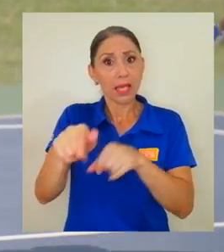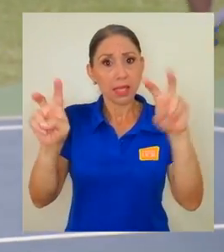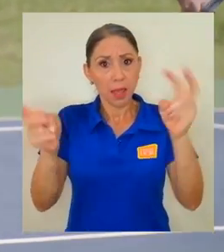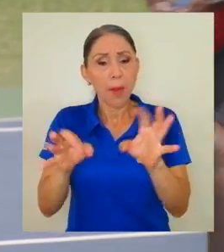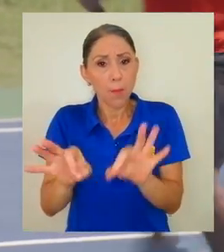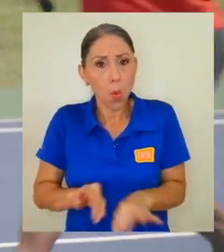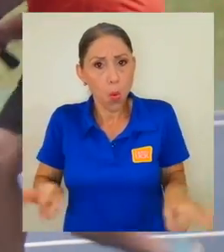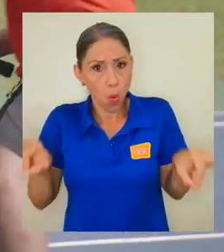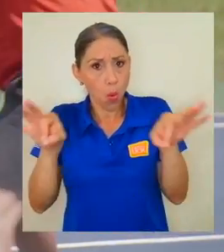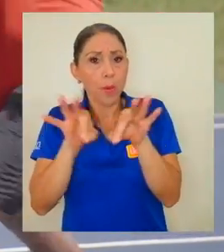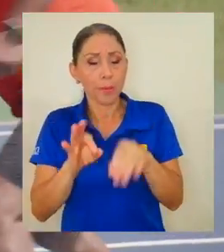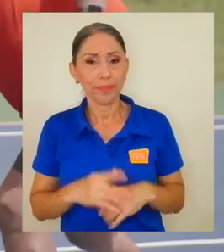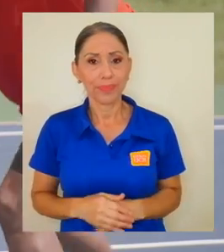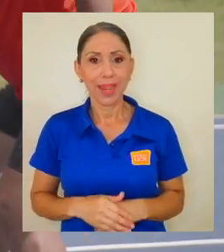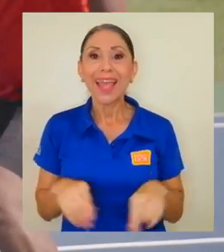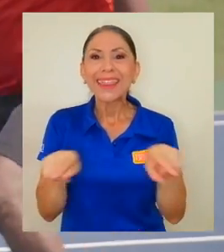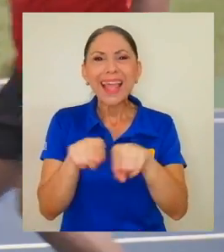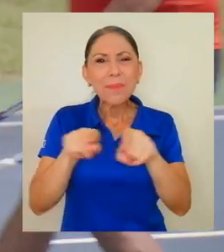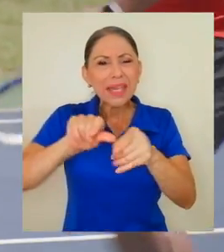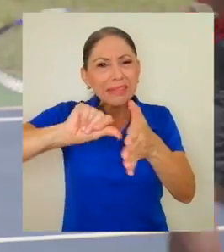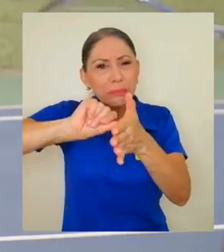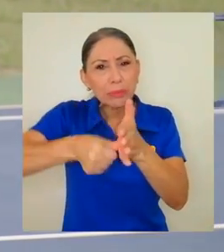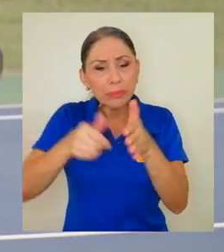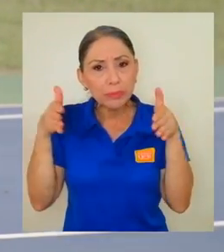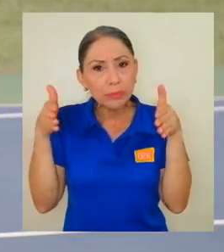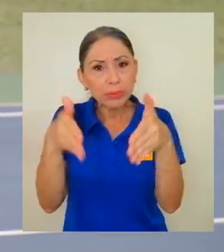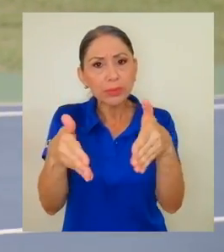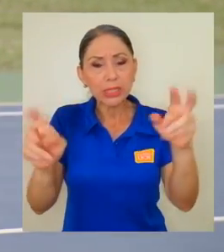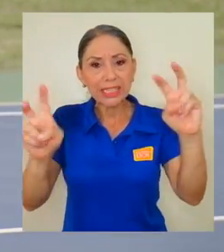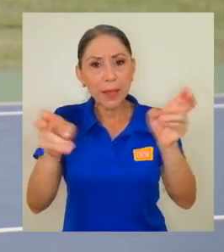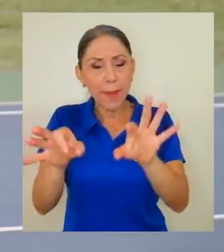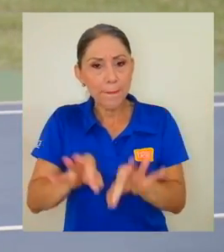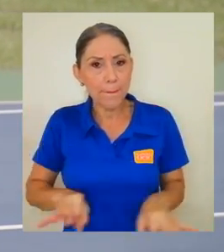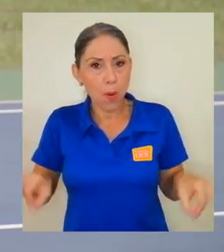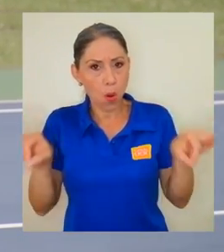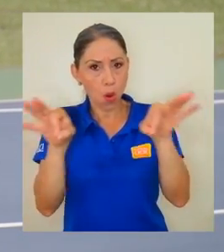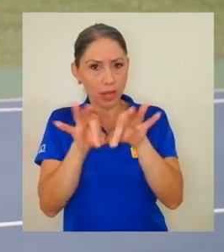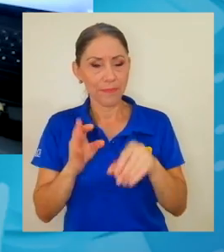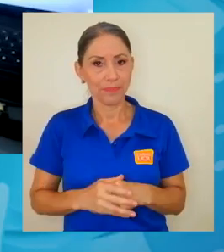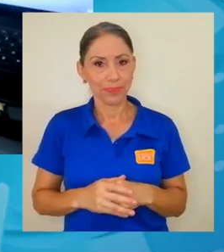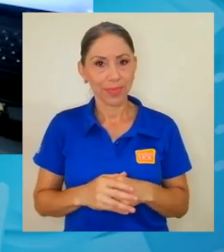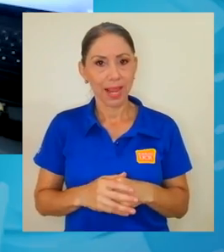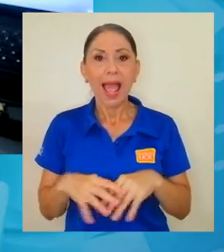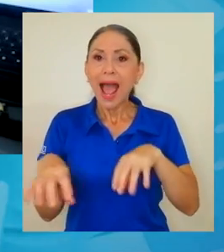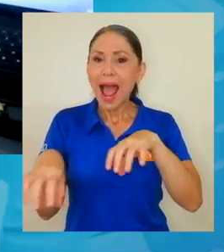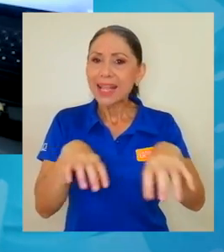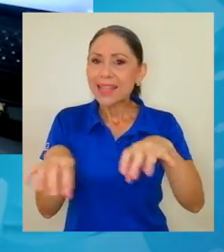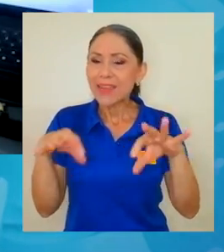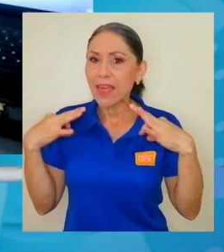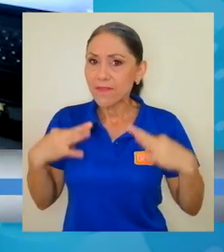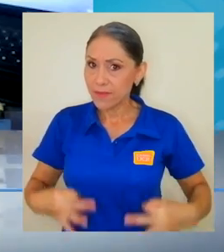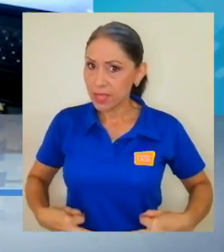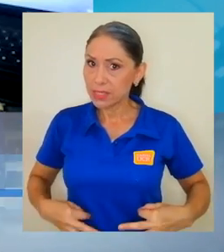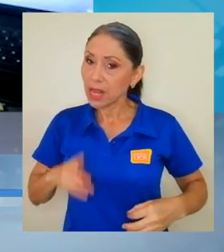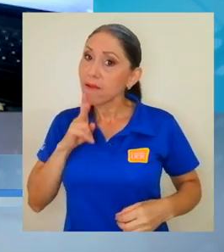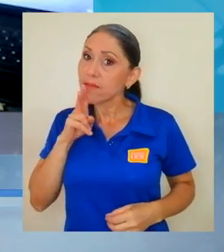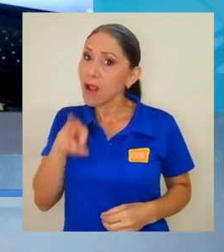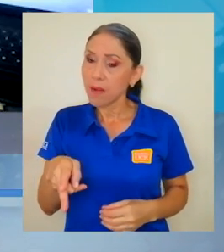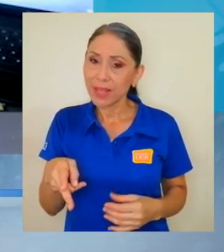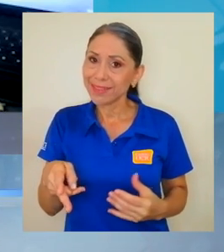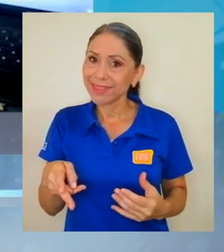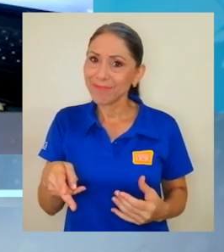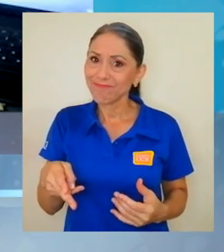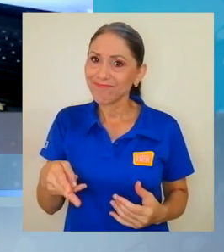Hemos también hecho hincapié en un detalle importante de que la actividad física, pues realmente